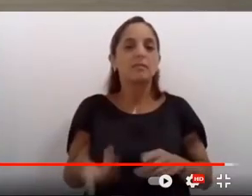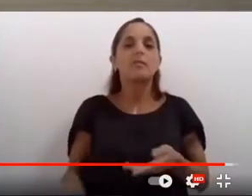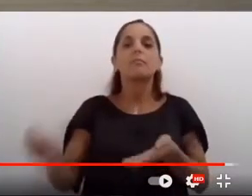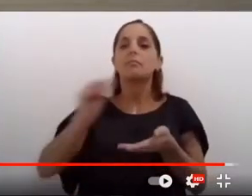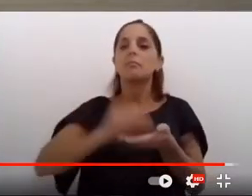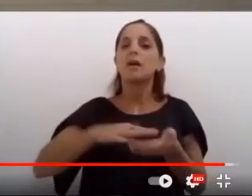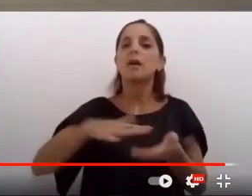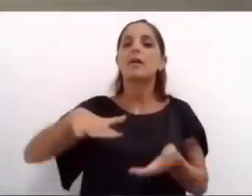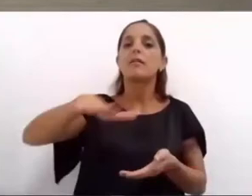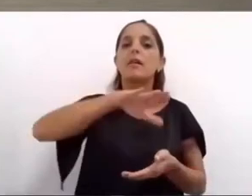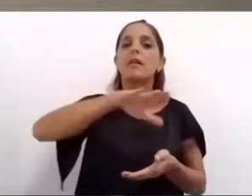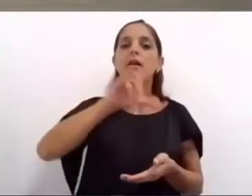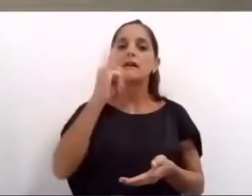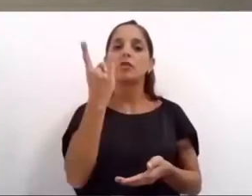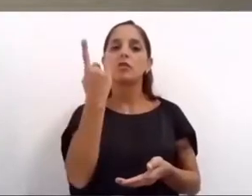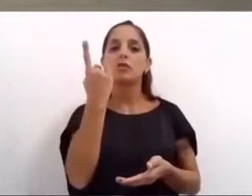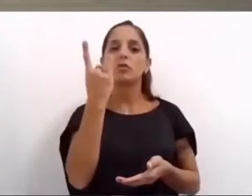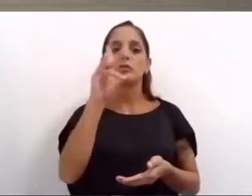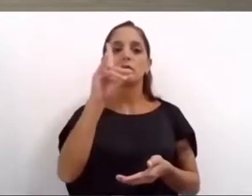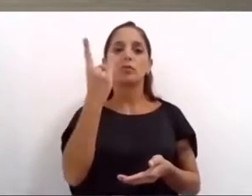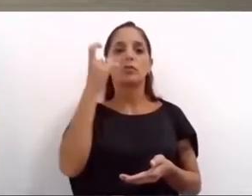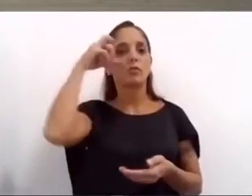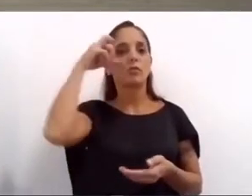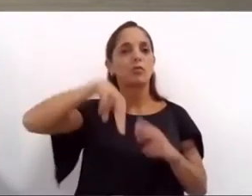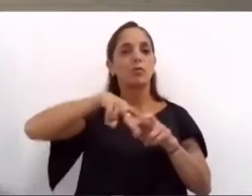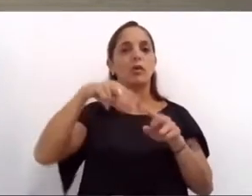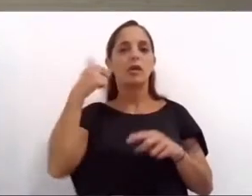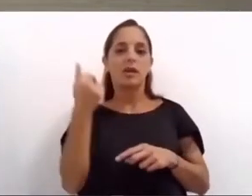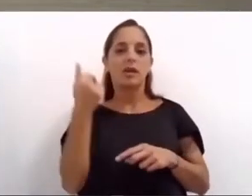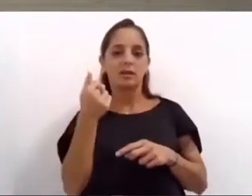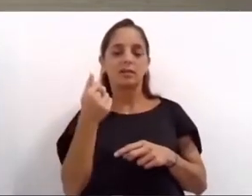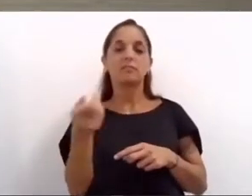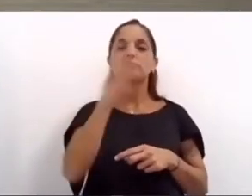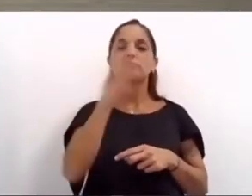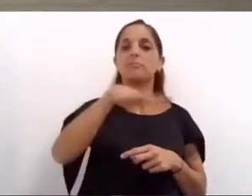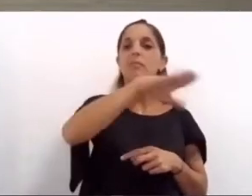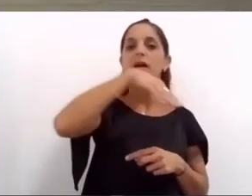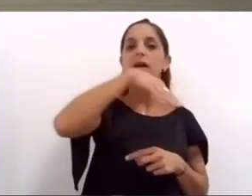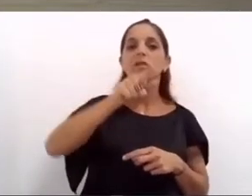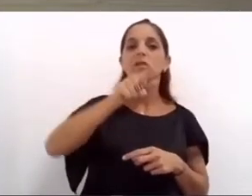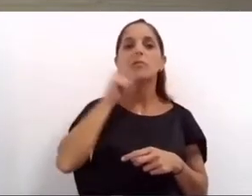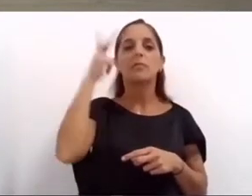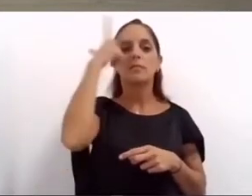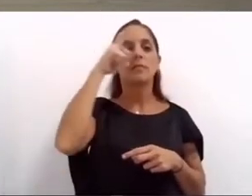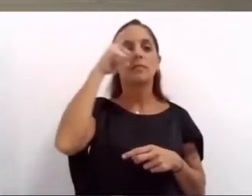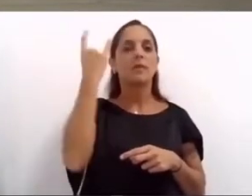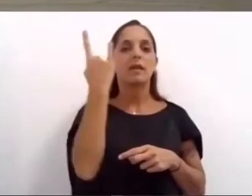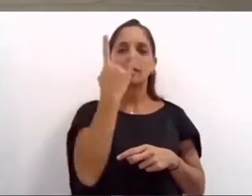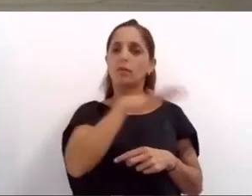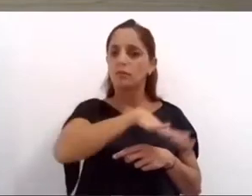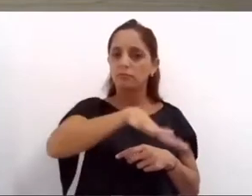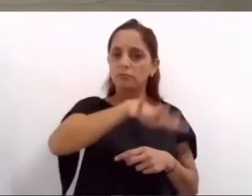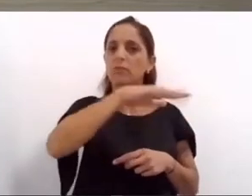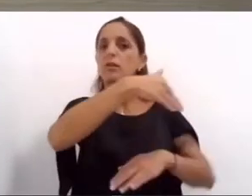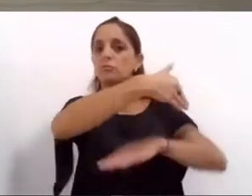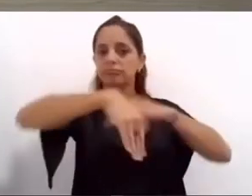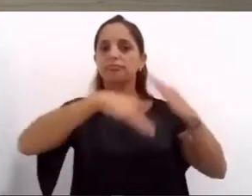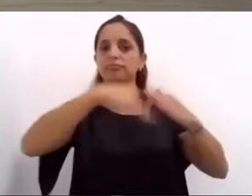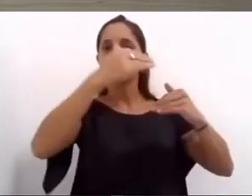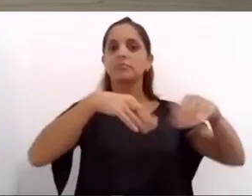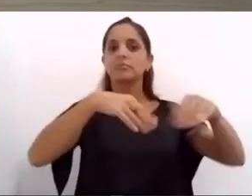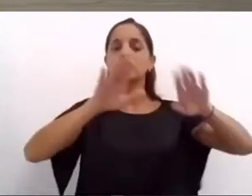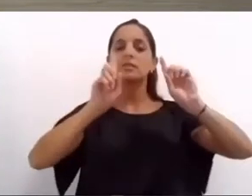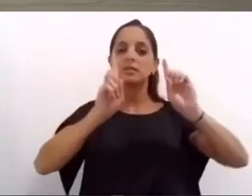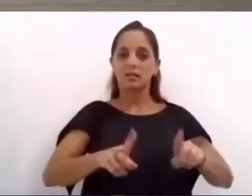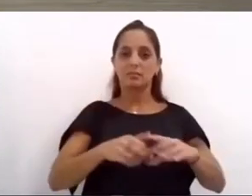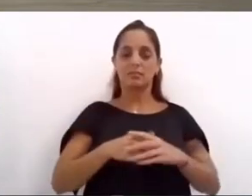Ludueña y Barrio Mateu me reuní con el Ministro de Obras Públicas de la Nación y le solicitamos realizar mediante ese programa